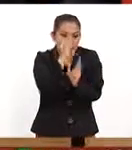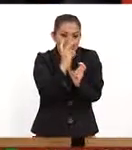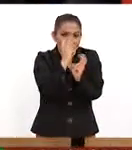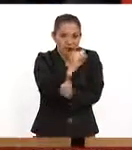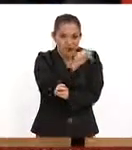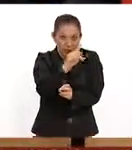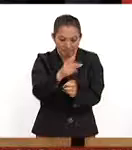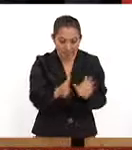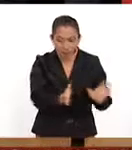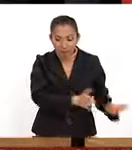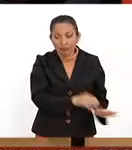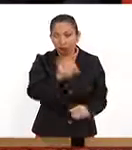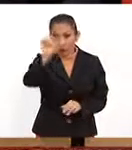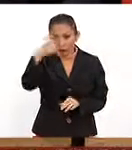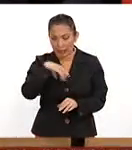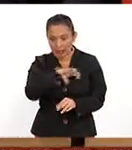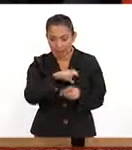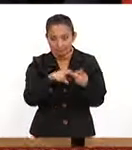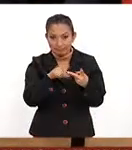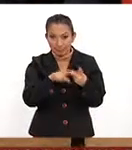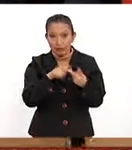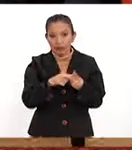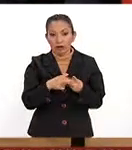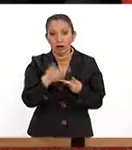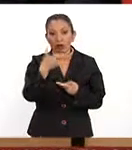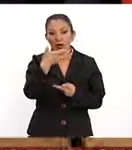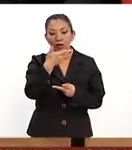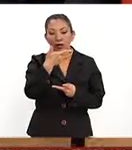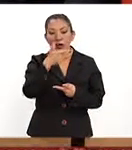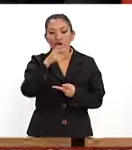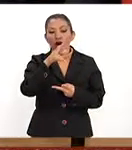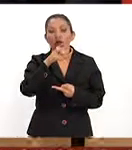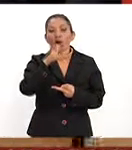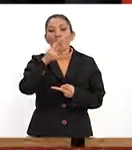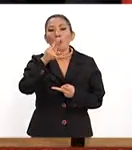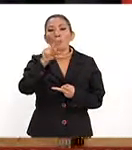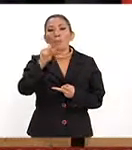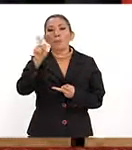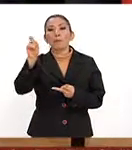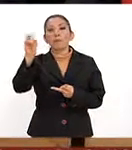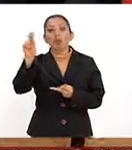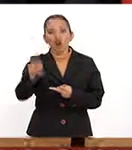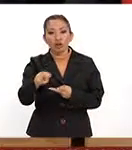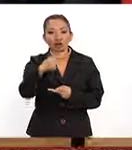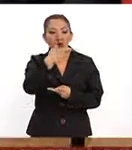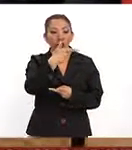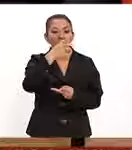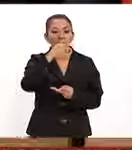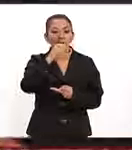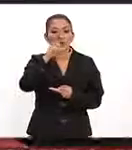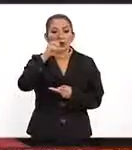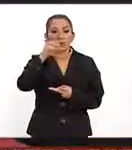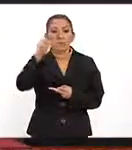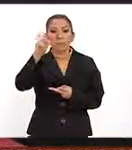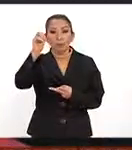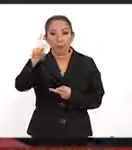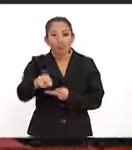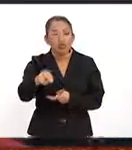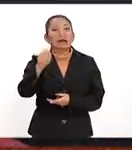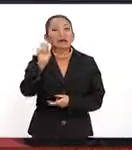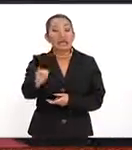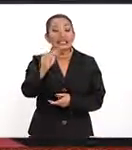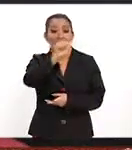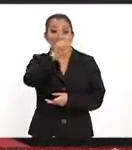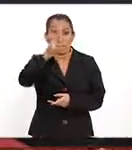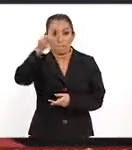Les voy a decir, hay otra que me encanta, se llama Groupon, así como está tal cual escriben, Groupon y es una